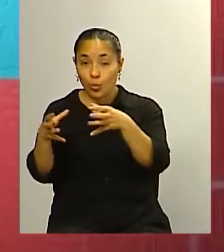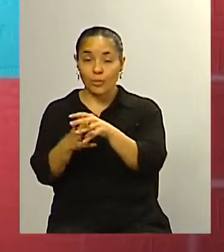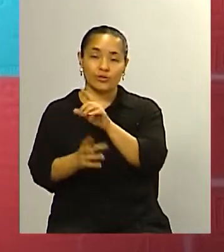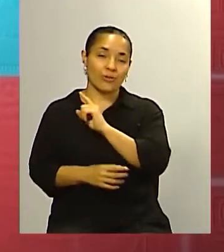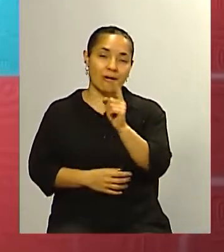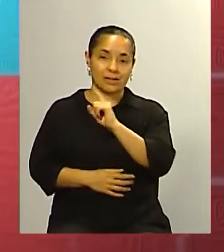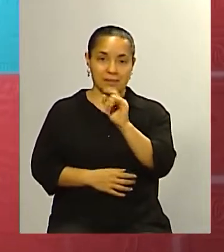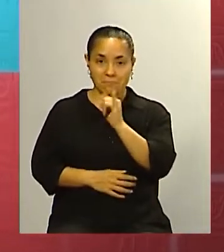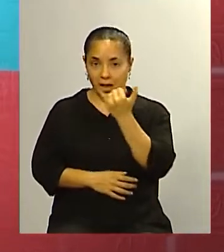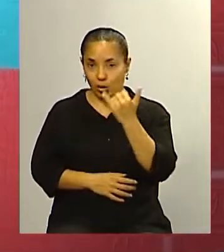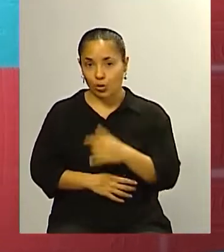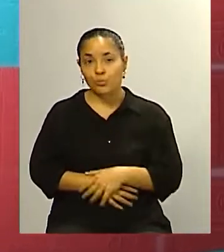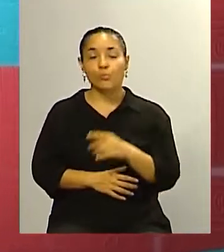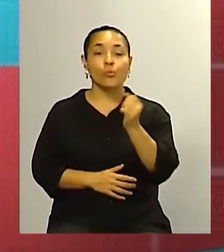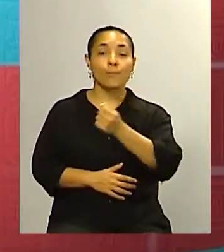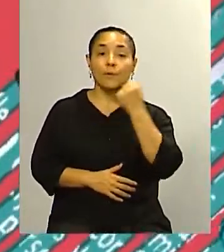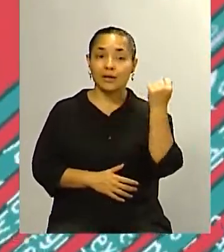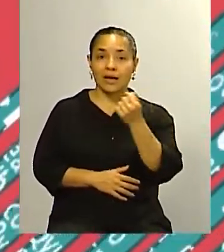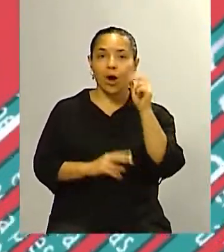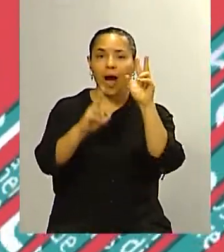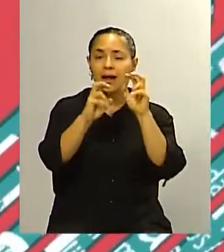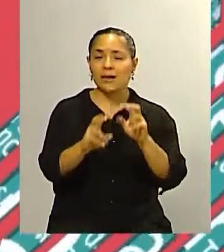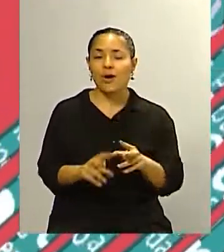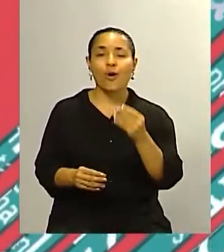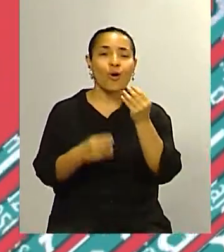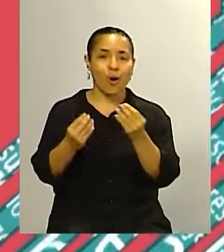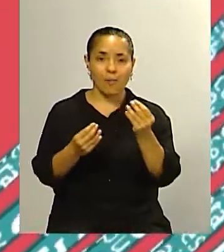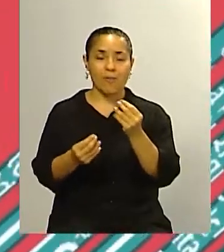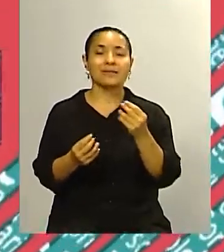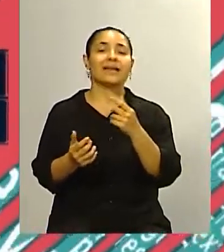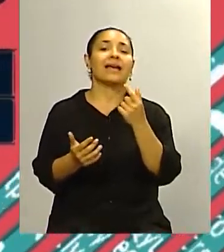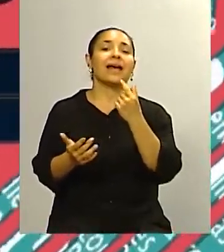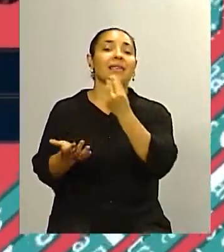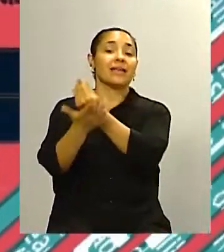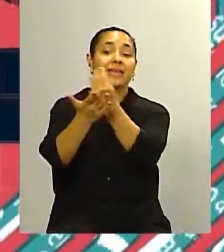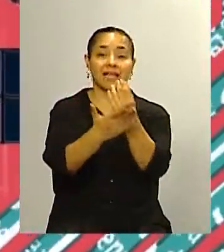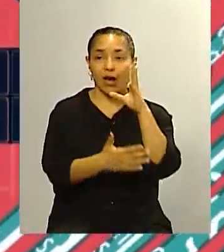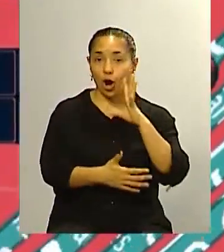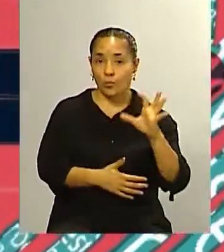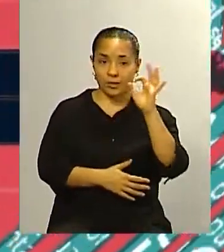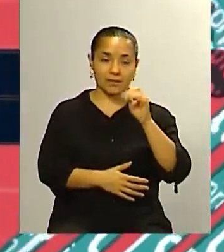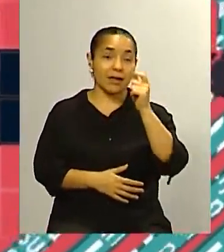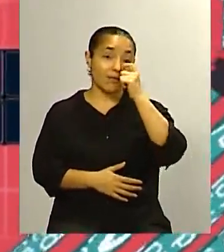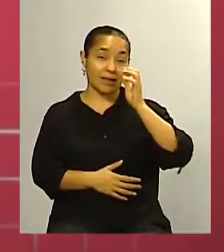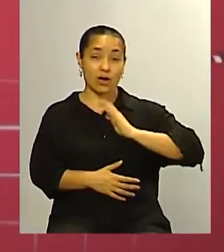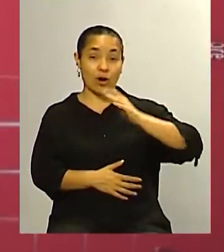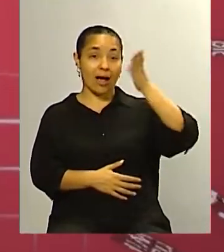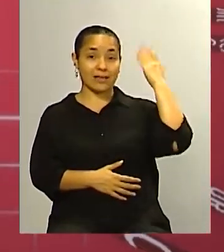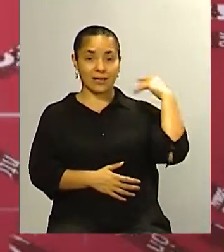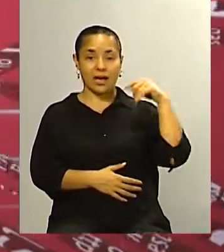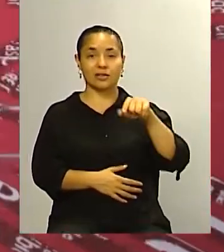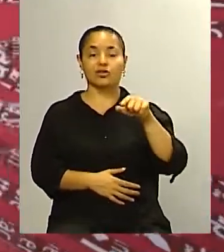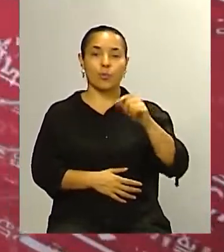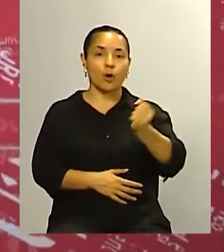un poquito cómo hacemos el análisis de la imagen de los dirigentes porque te diría 20 años atrás era un elemento